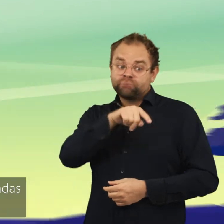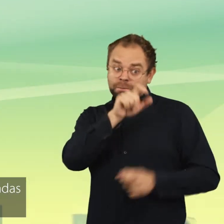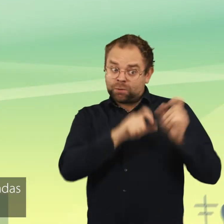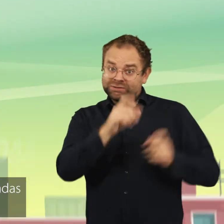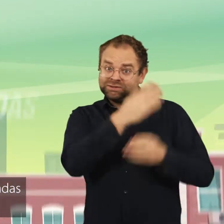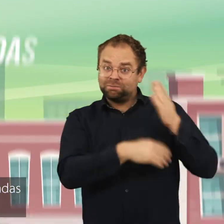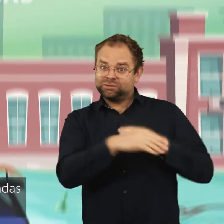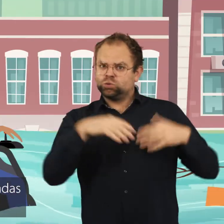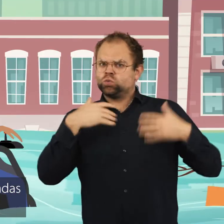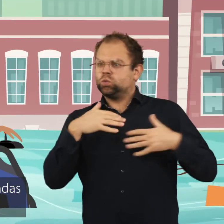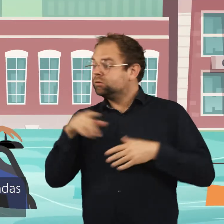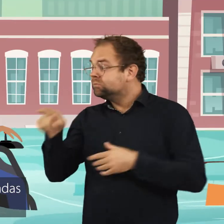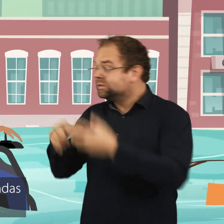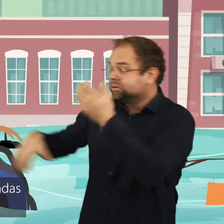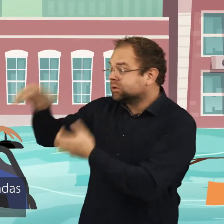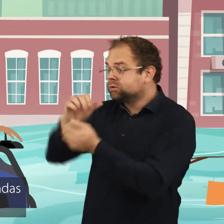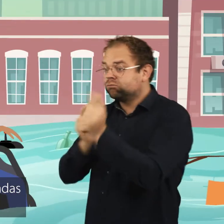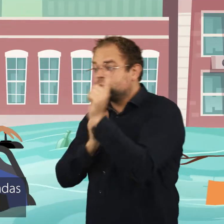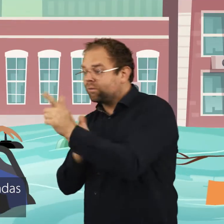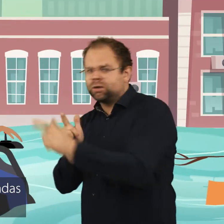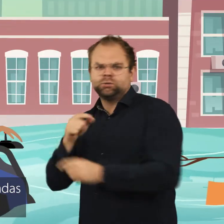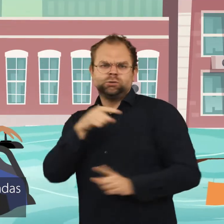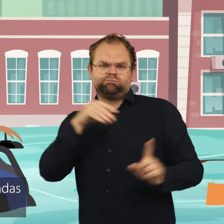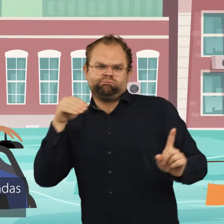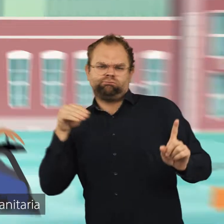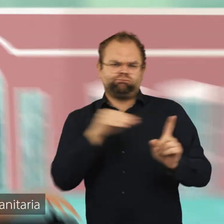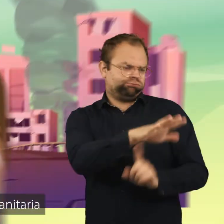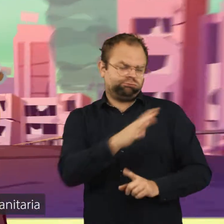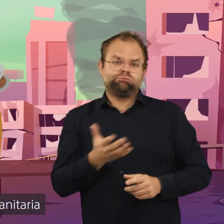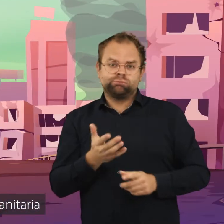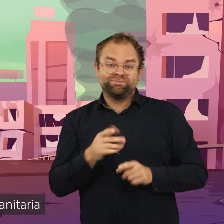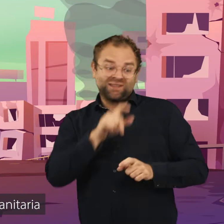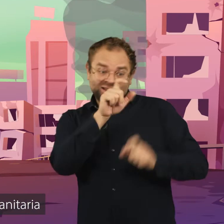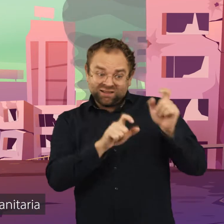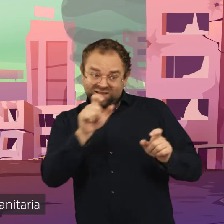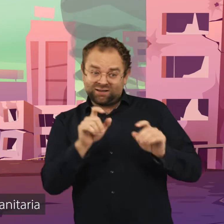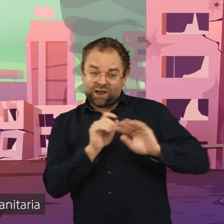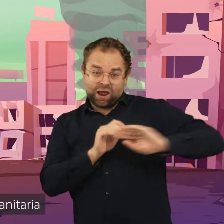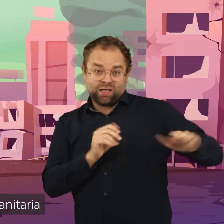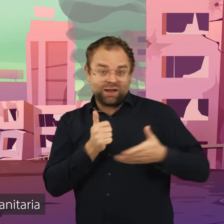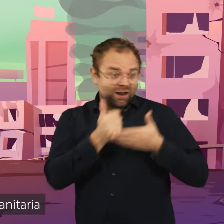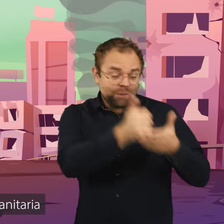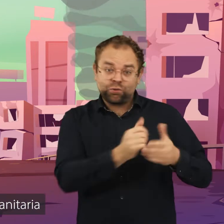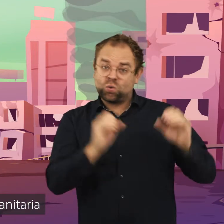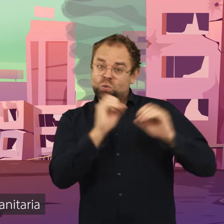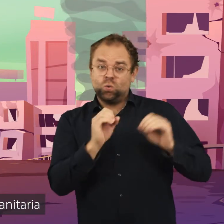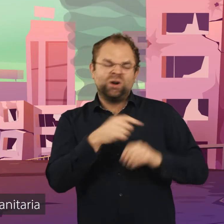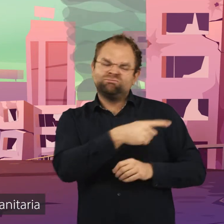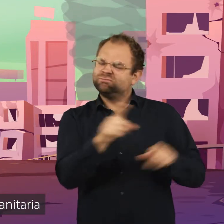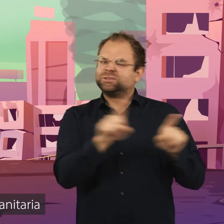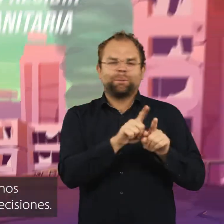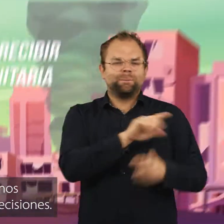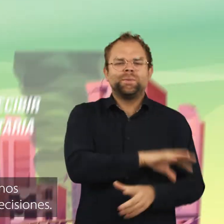Estas se encuentran entre las más afectadas por los desastres y los conflictos. Las más excluidas en recibir asistencia